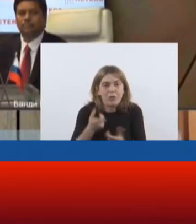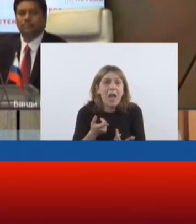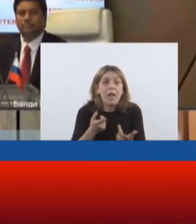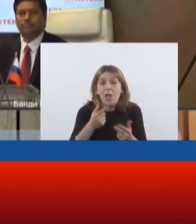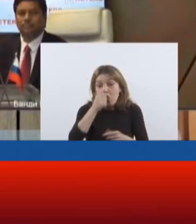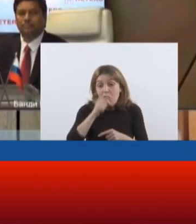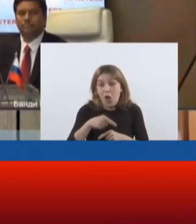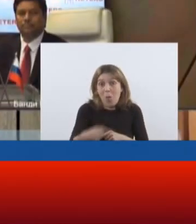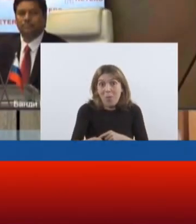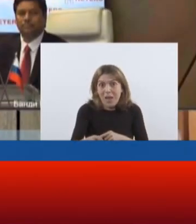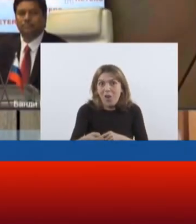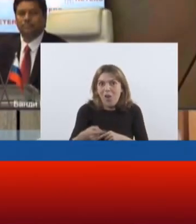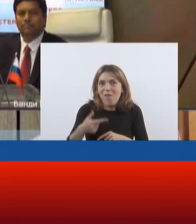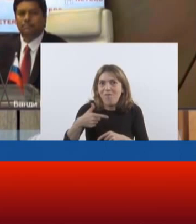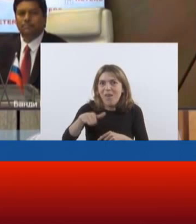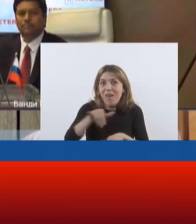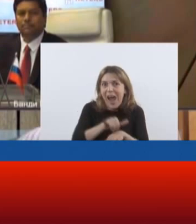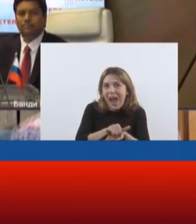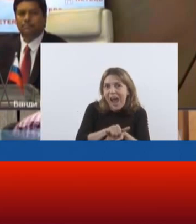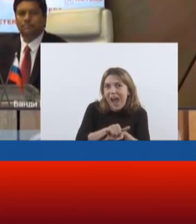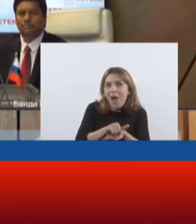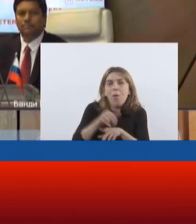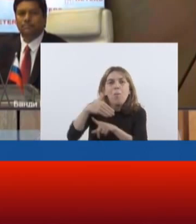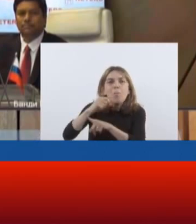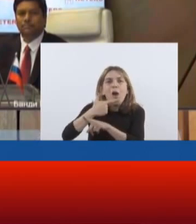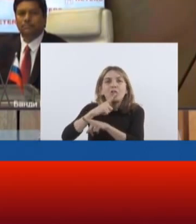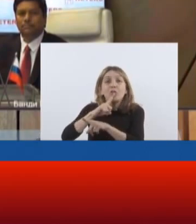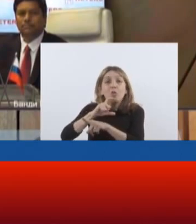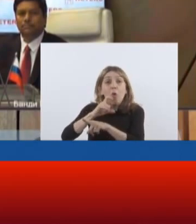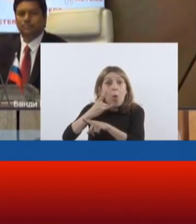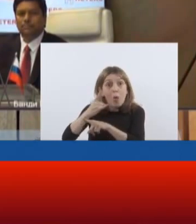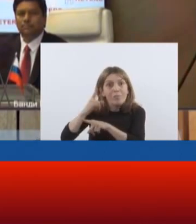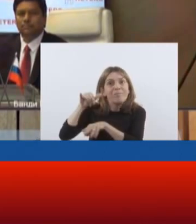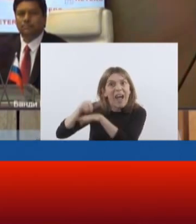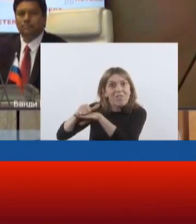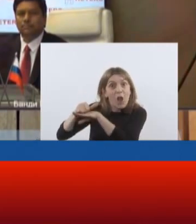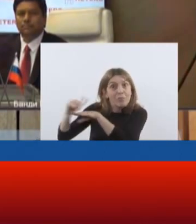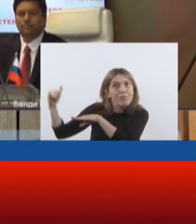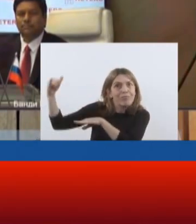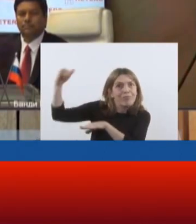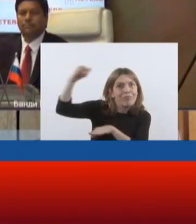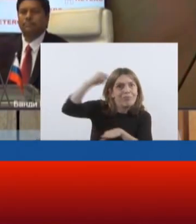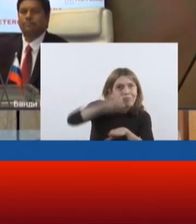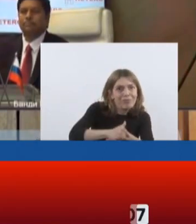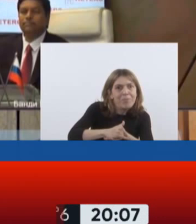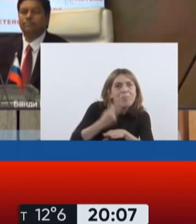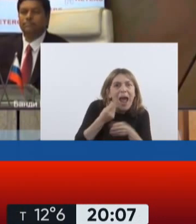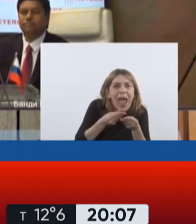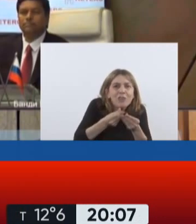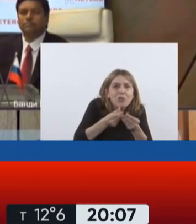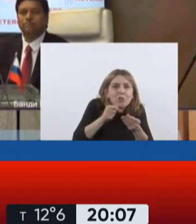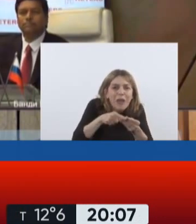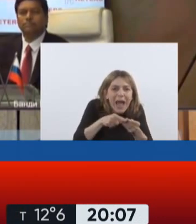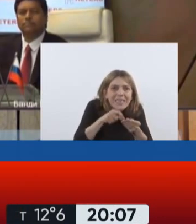domingo, si Dios quiere, un avión estará partiendo de Moscú, trayendo el